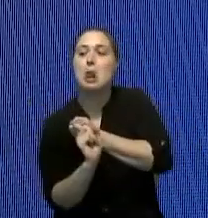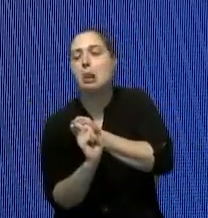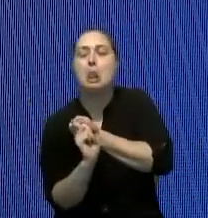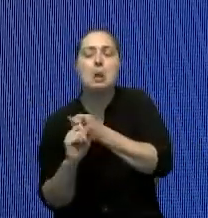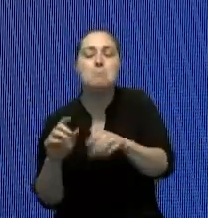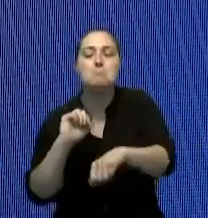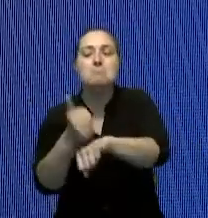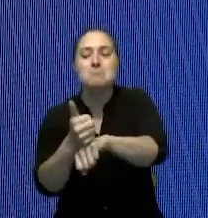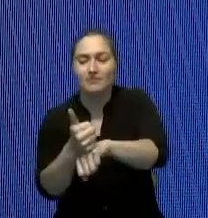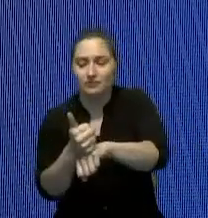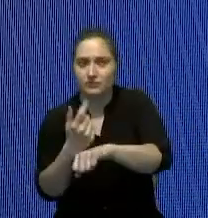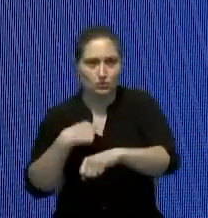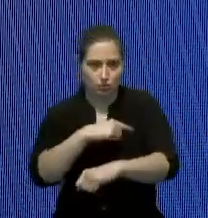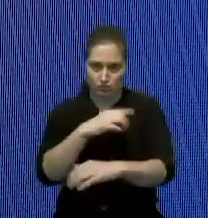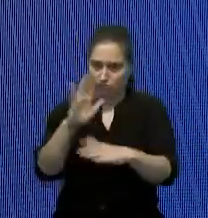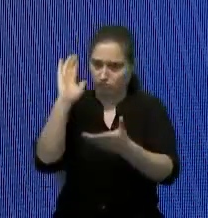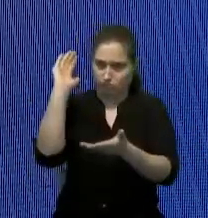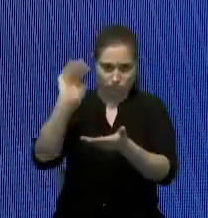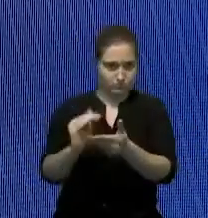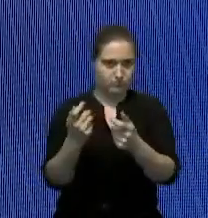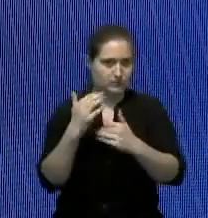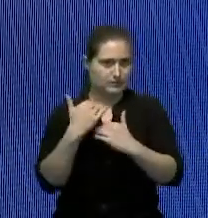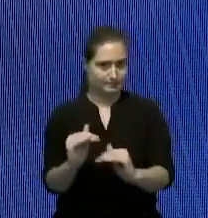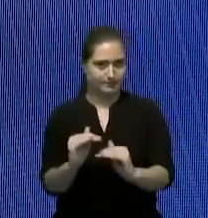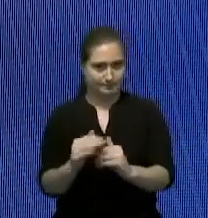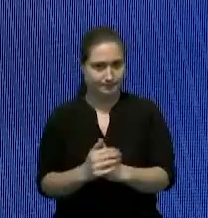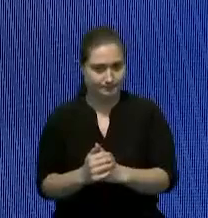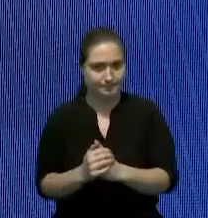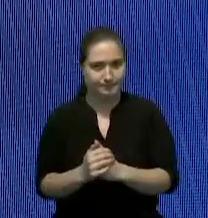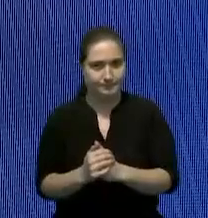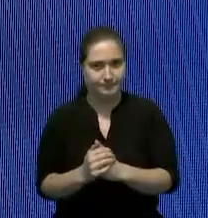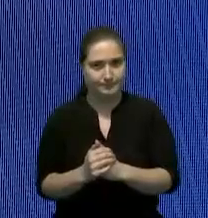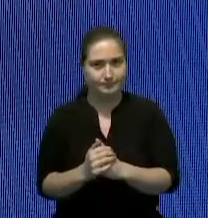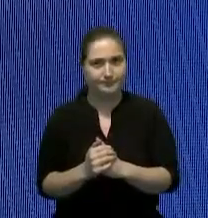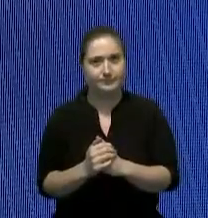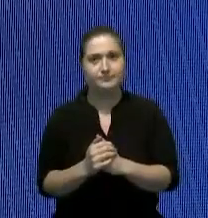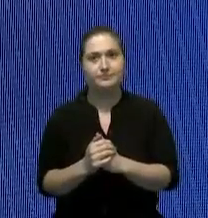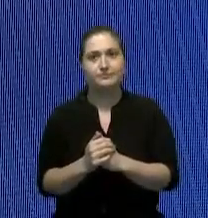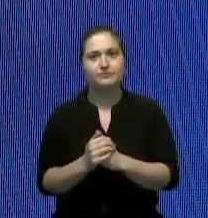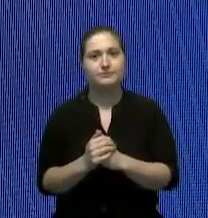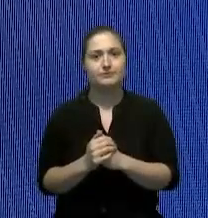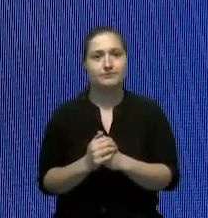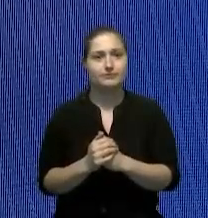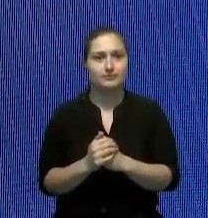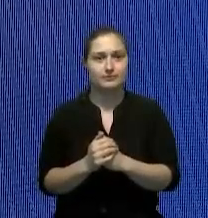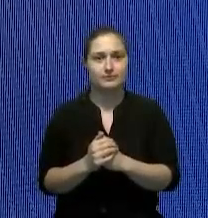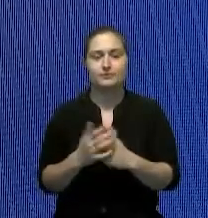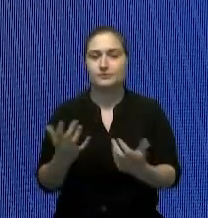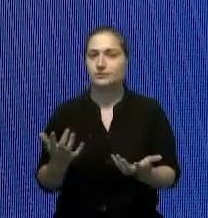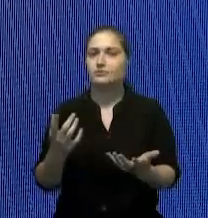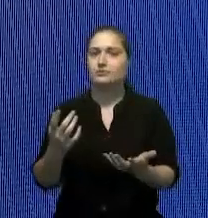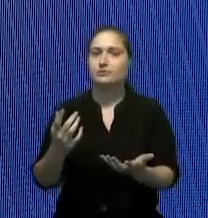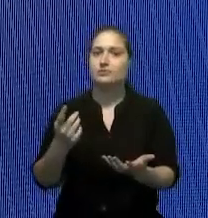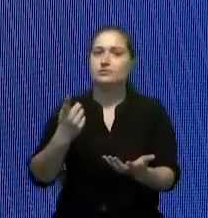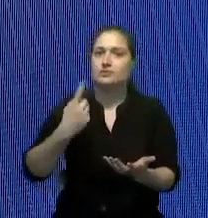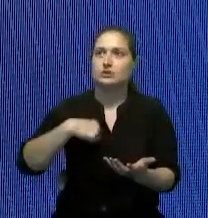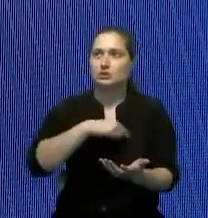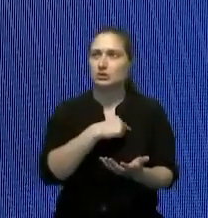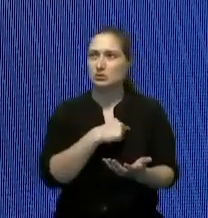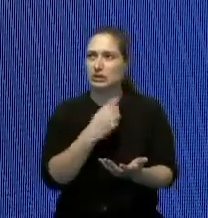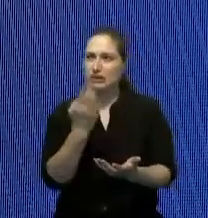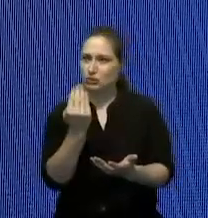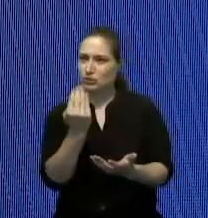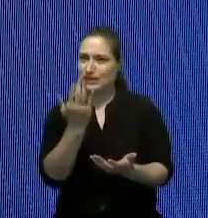lo hemos limitado y vamos a tener la planificación es tener una especie de 14 o 15